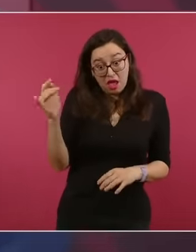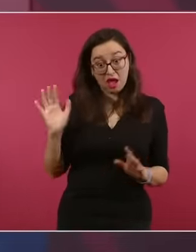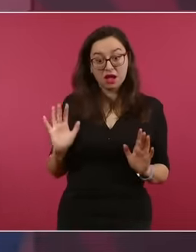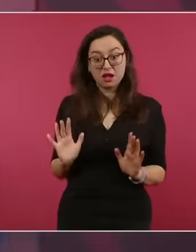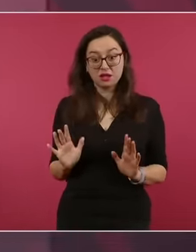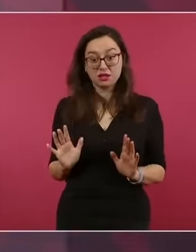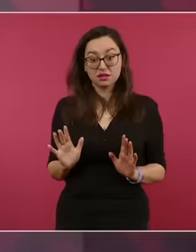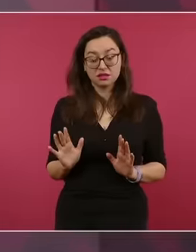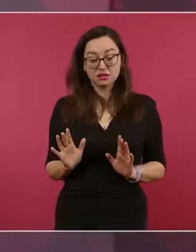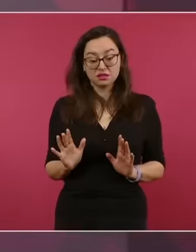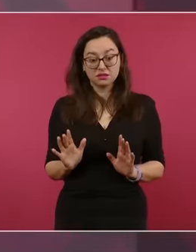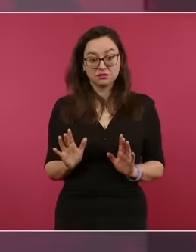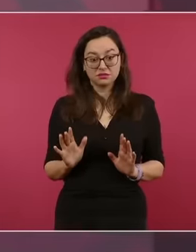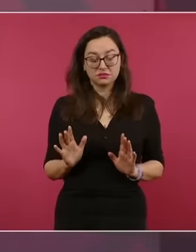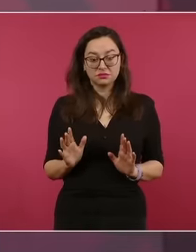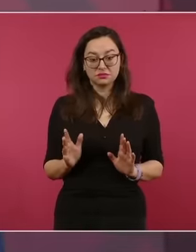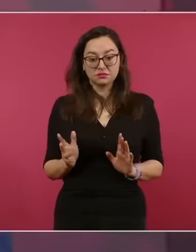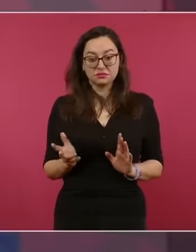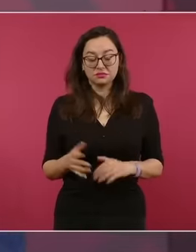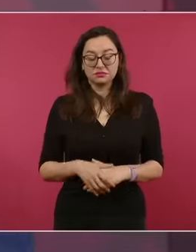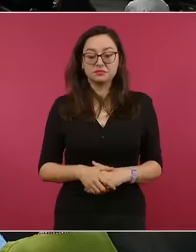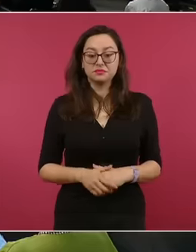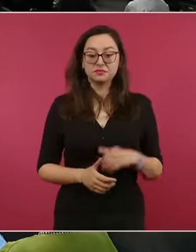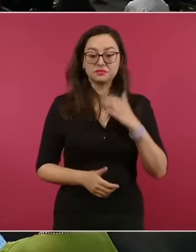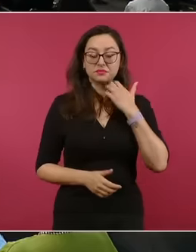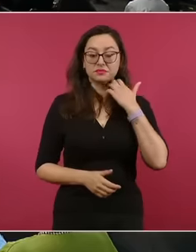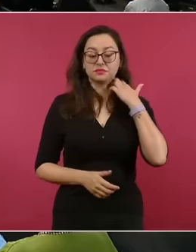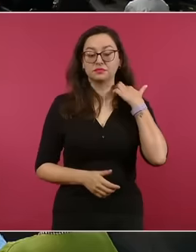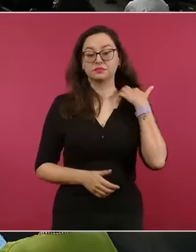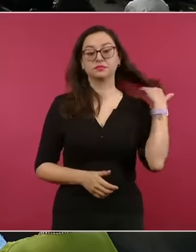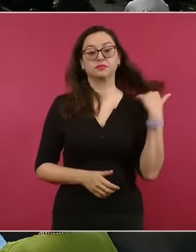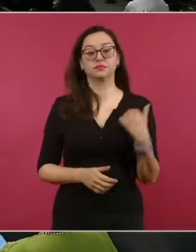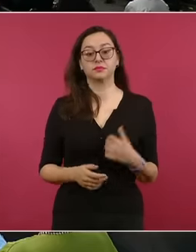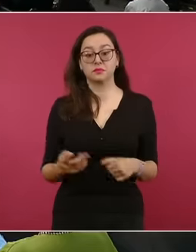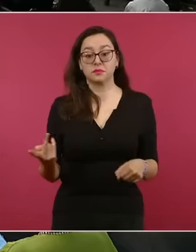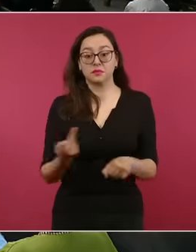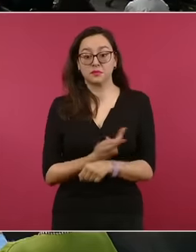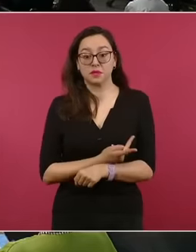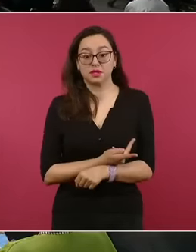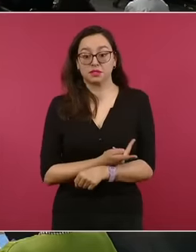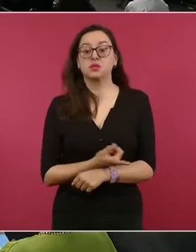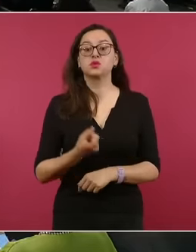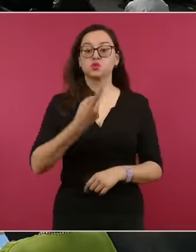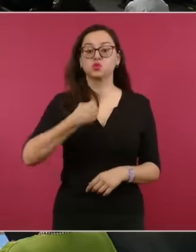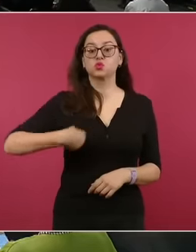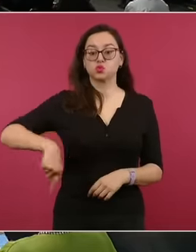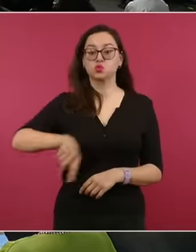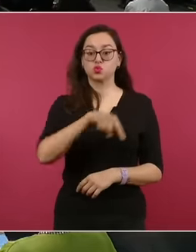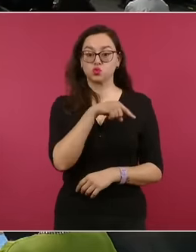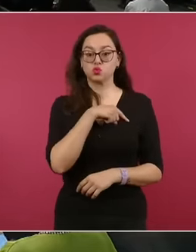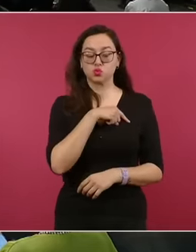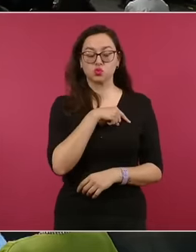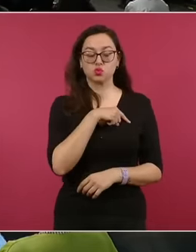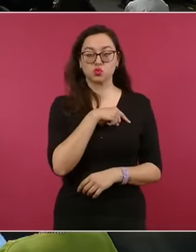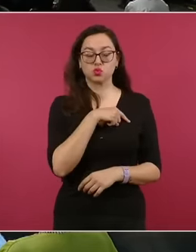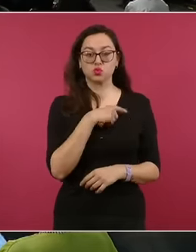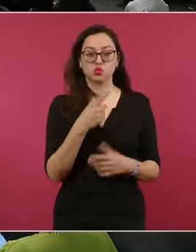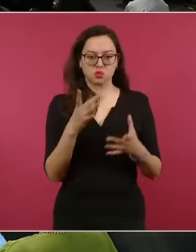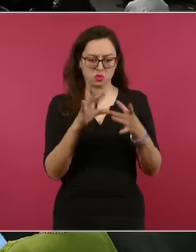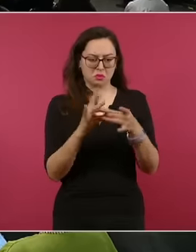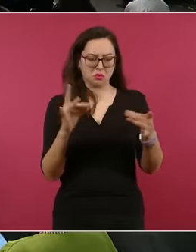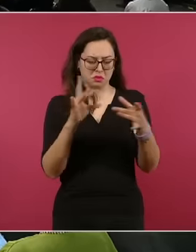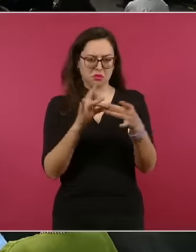Porque habíamos comentado esto y como dos funcionarios, creo que de la